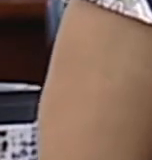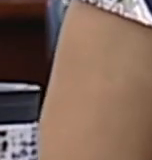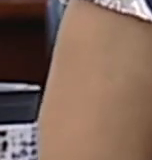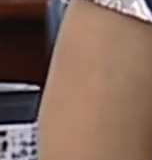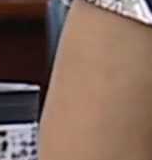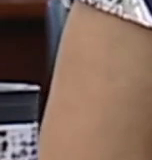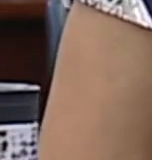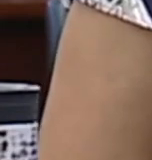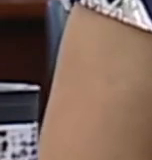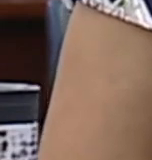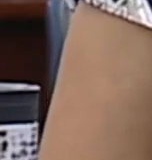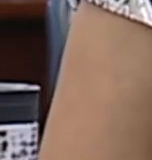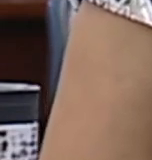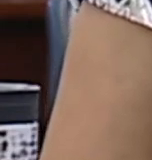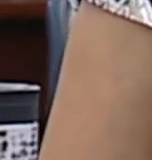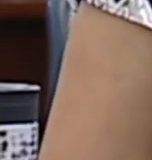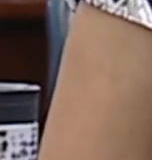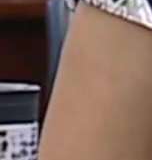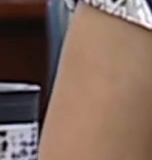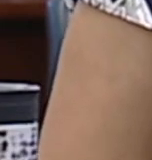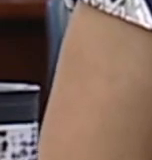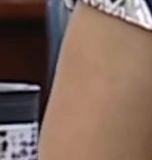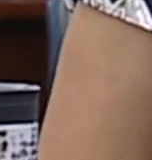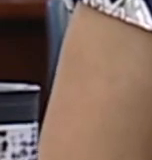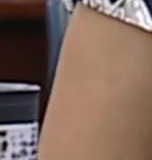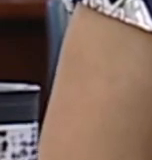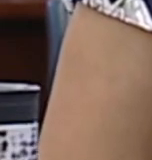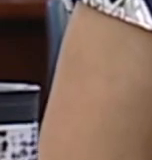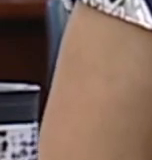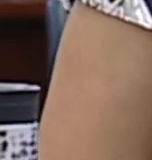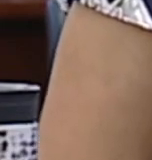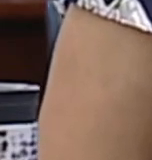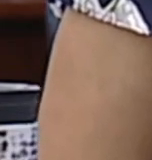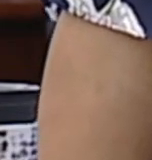hay decenas de periodistas en el exilio en El Salvador